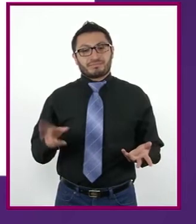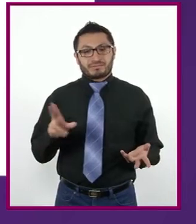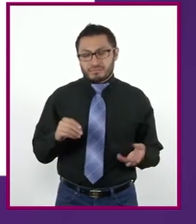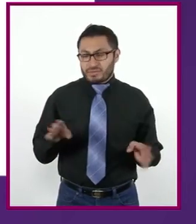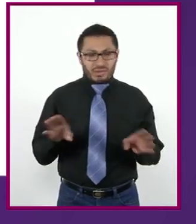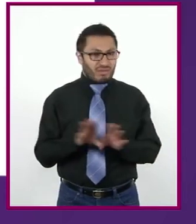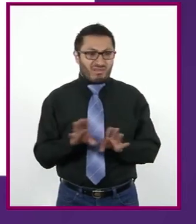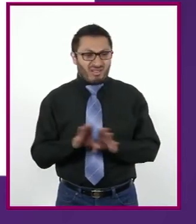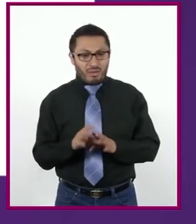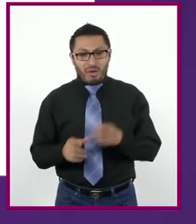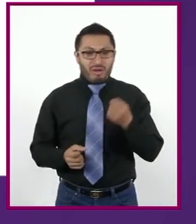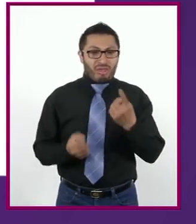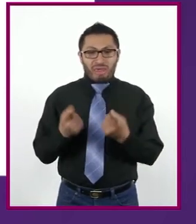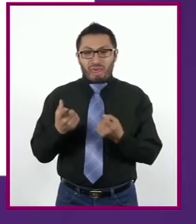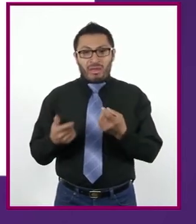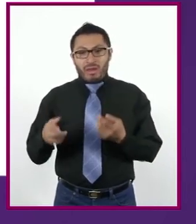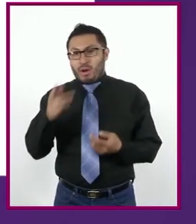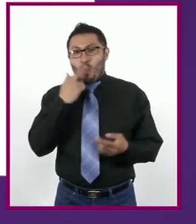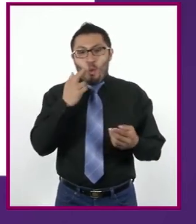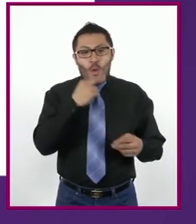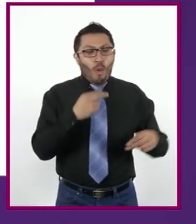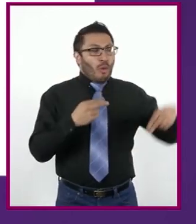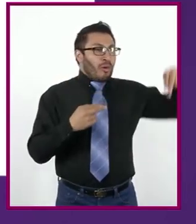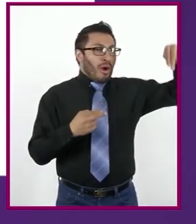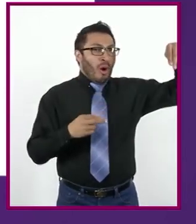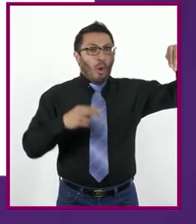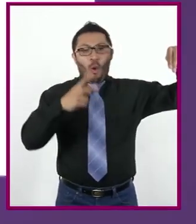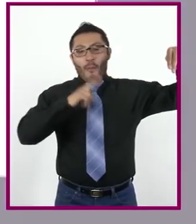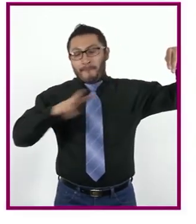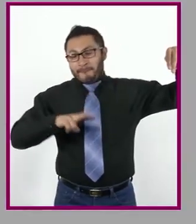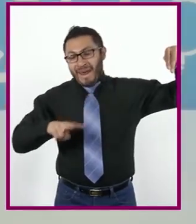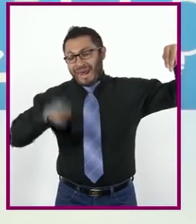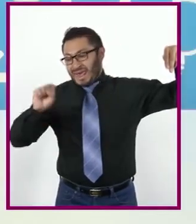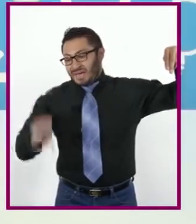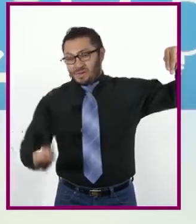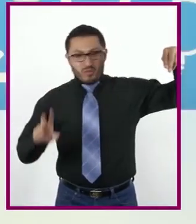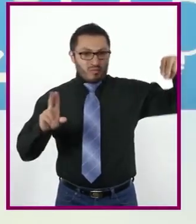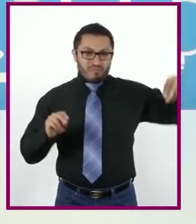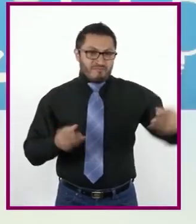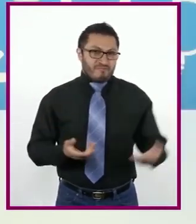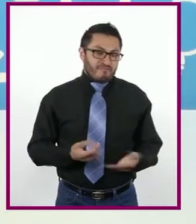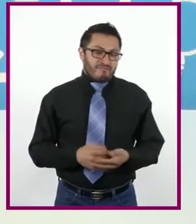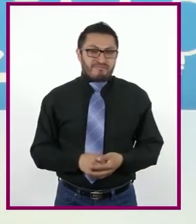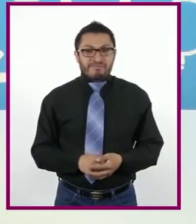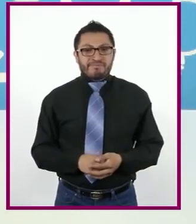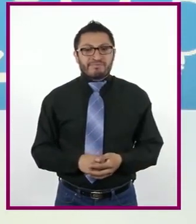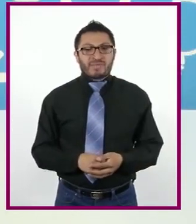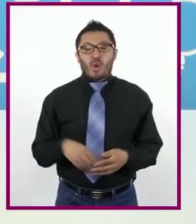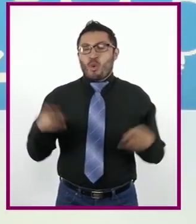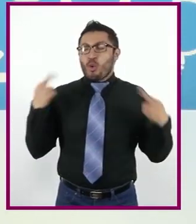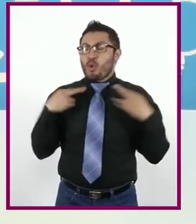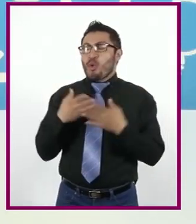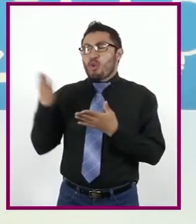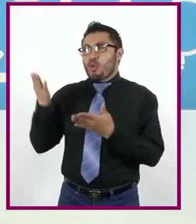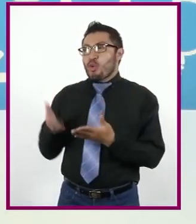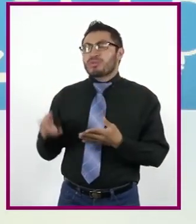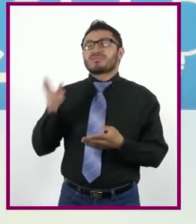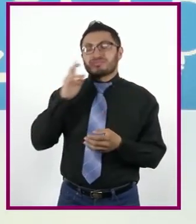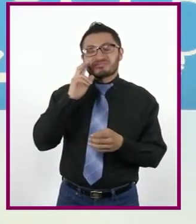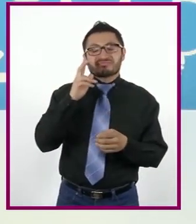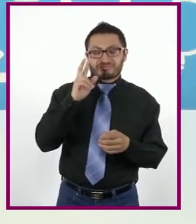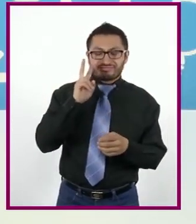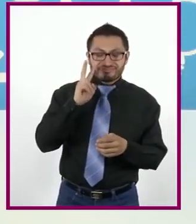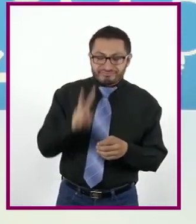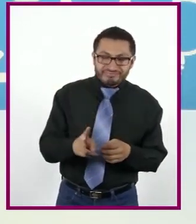algunos puntos rojos en el norte o verdes en el sur. Profesora, ya vimos que el Índice de